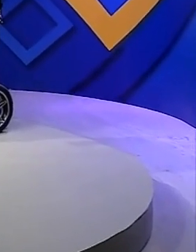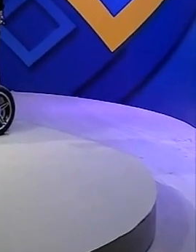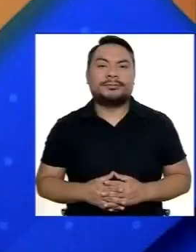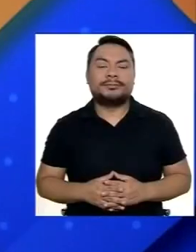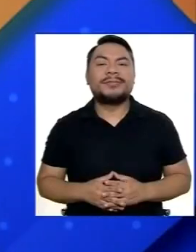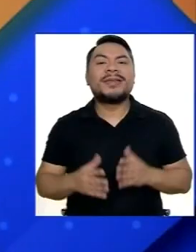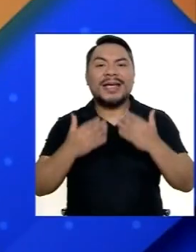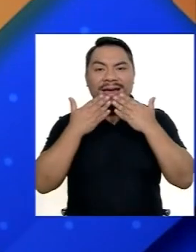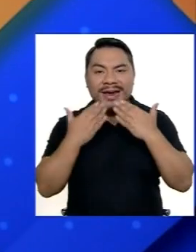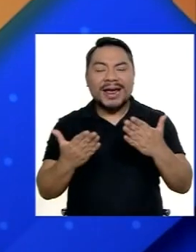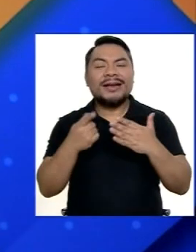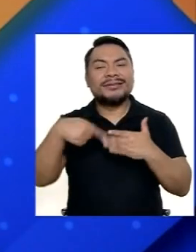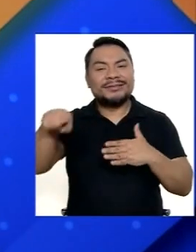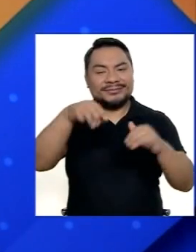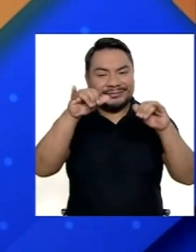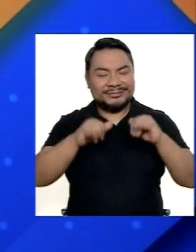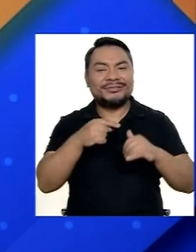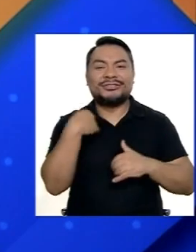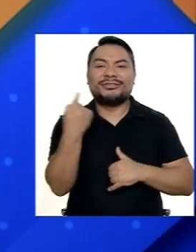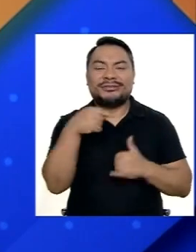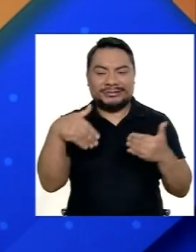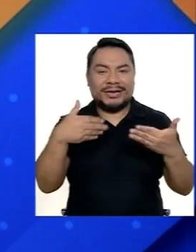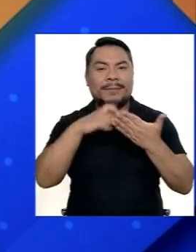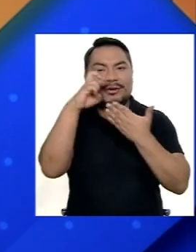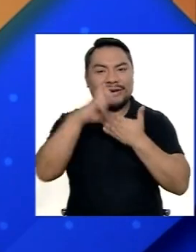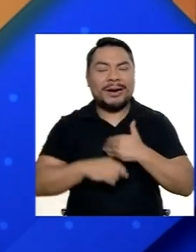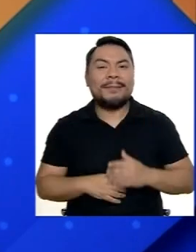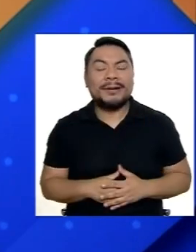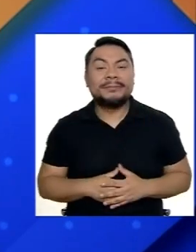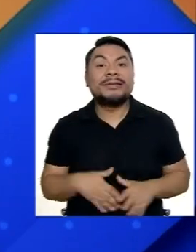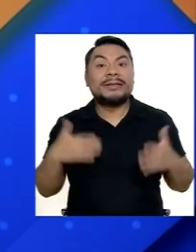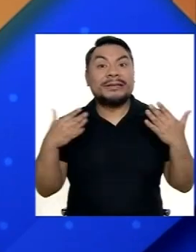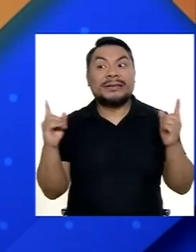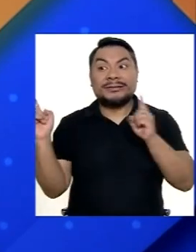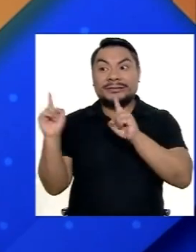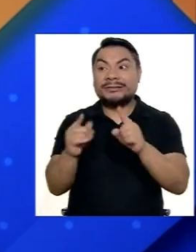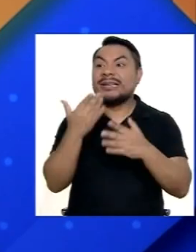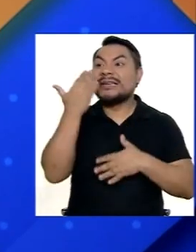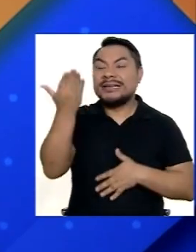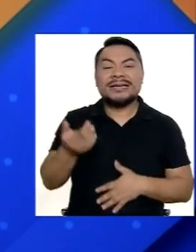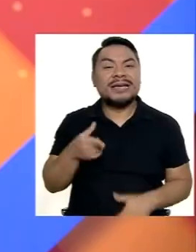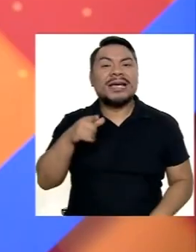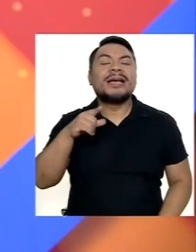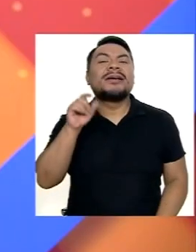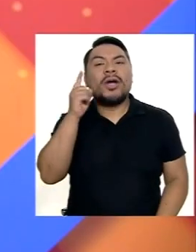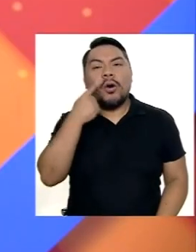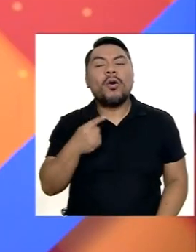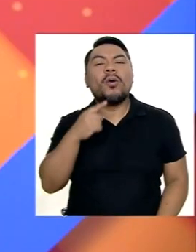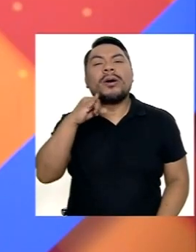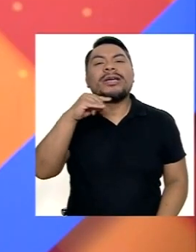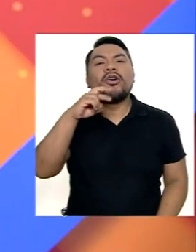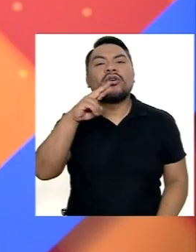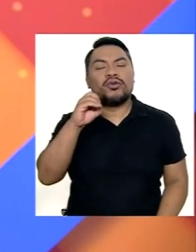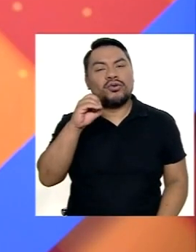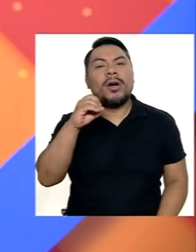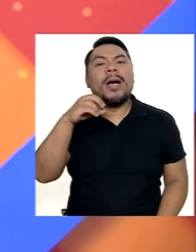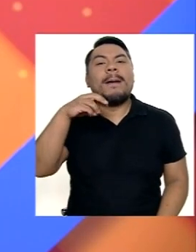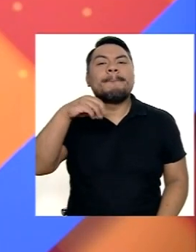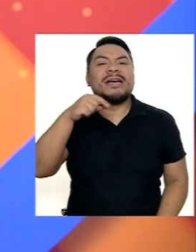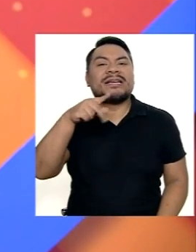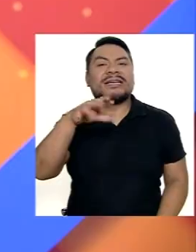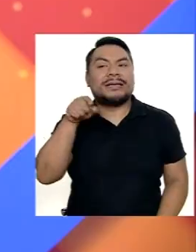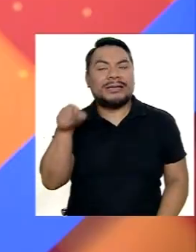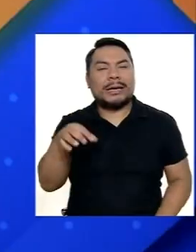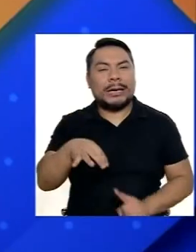Gracias por seguir con nosotros Amigos en el programa Y ya está con nosotros El licenciado Igorov Manrique Basauri